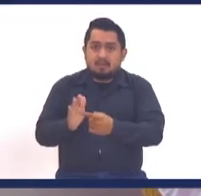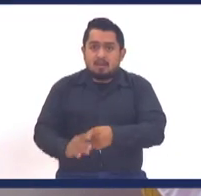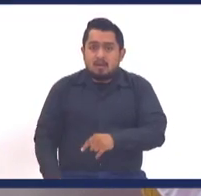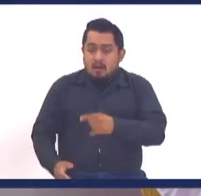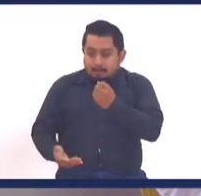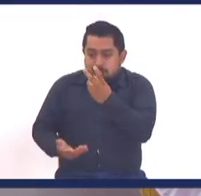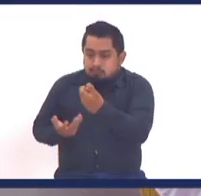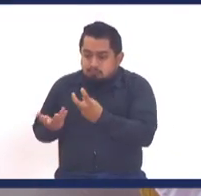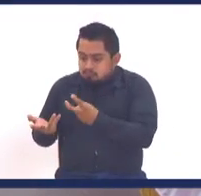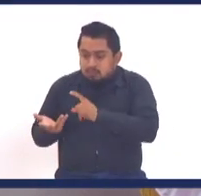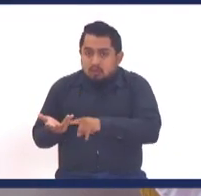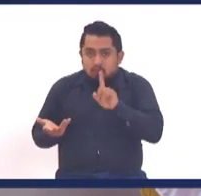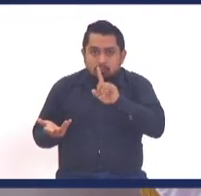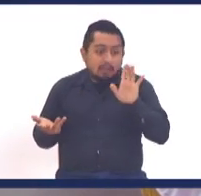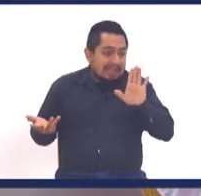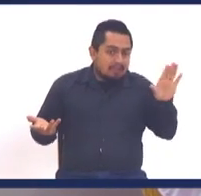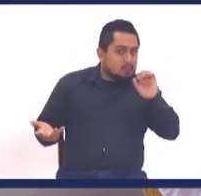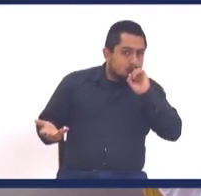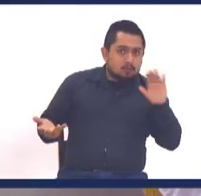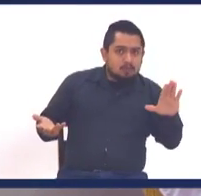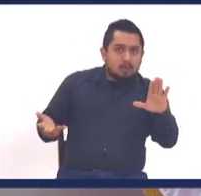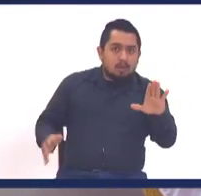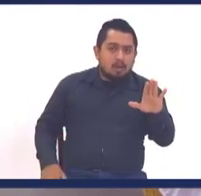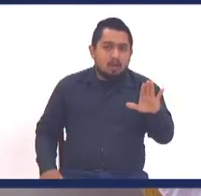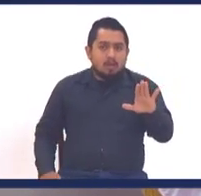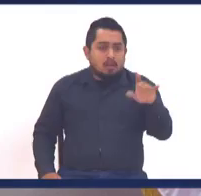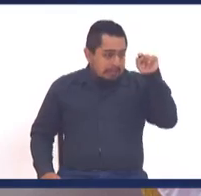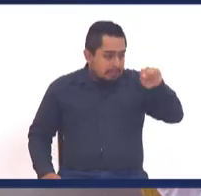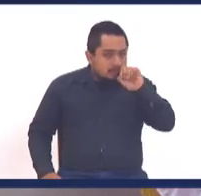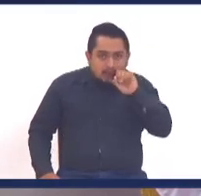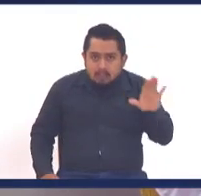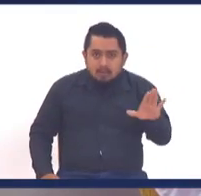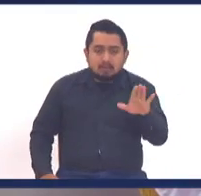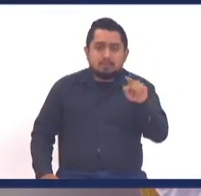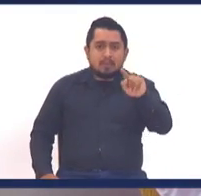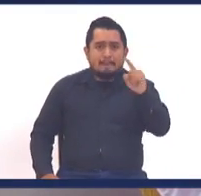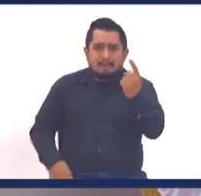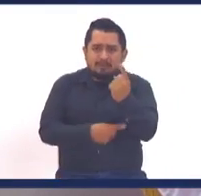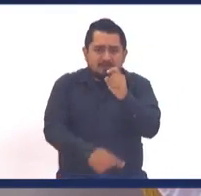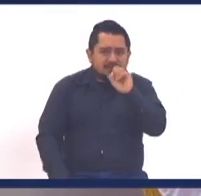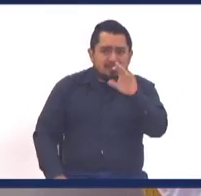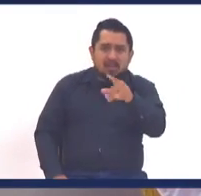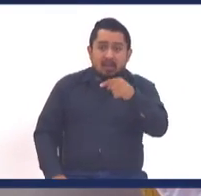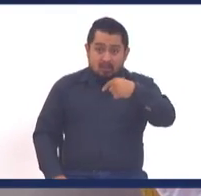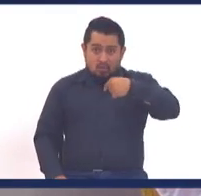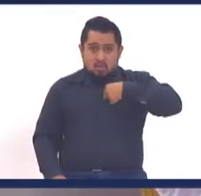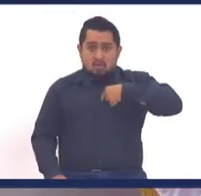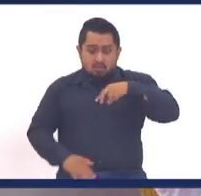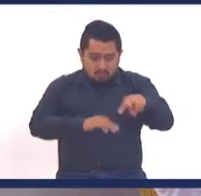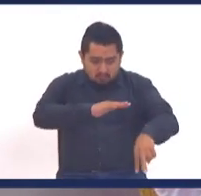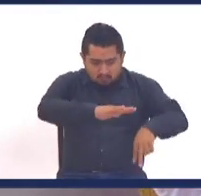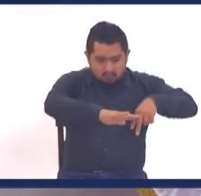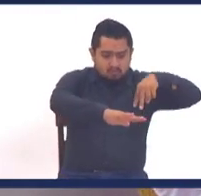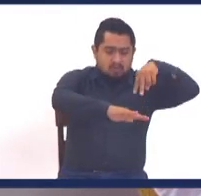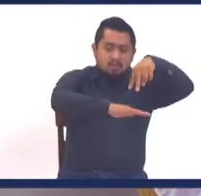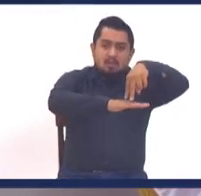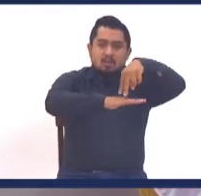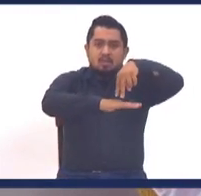estaban con él, son las palabras de él. Y él está declarando cosas maravillosas, y lo primero que le dice es, yo soy la